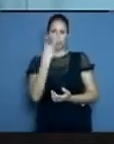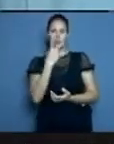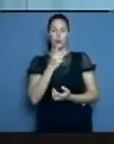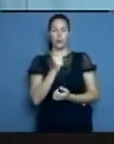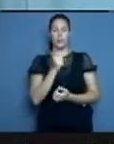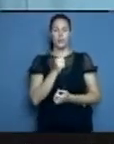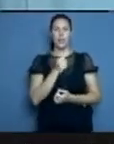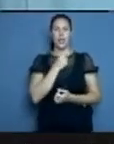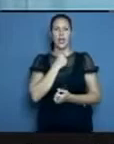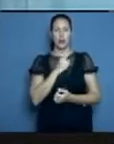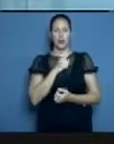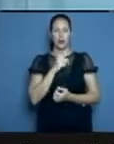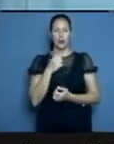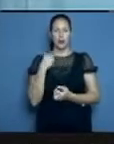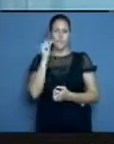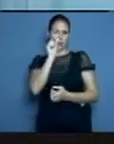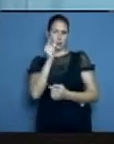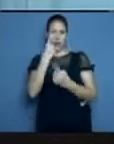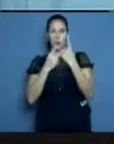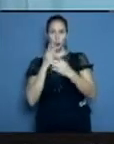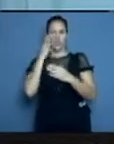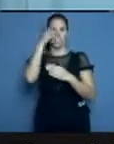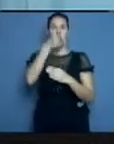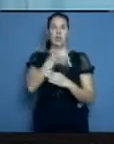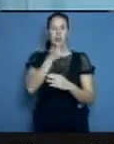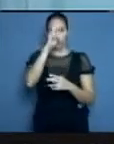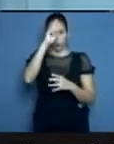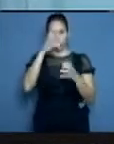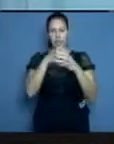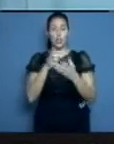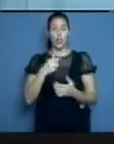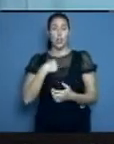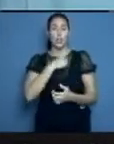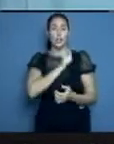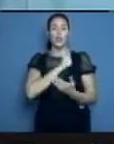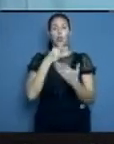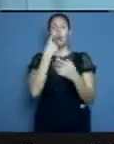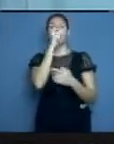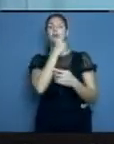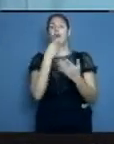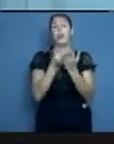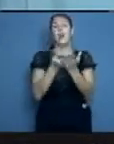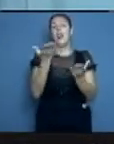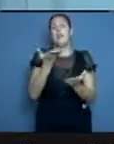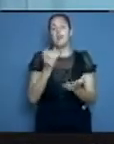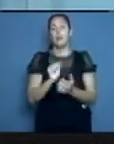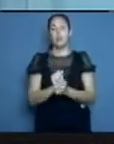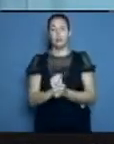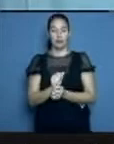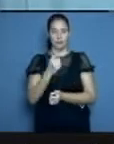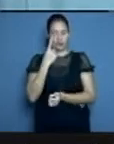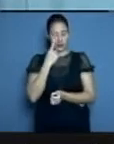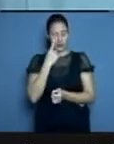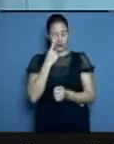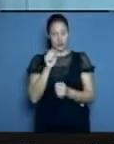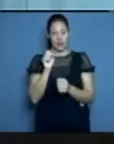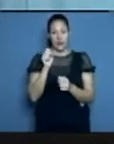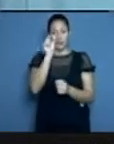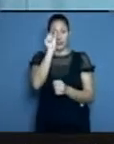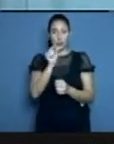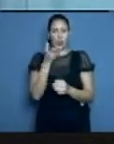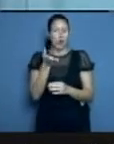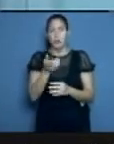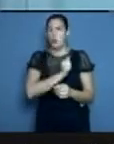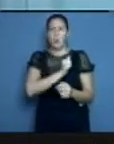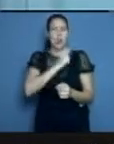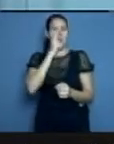sin el doctor haber hecho el diagnóstico clínico. Y de esto el doctor Frank puede conversar con nosotros más adelante. Y la persona exige que se le haga